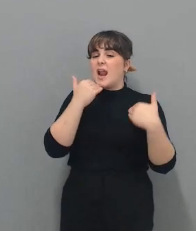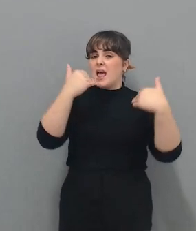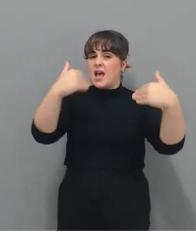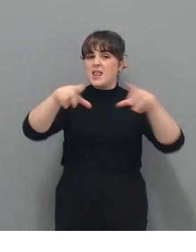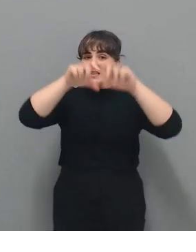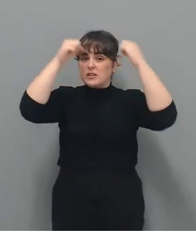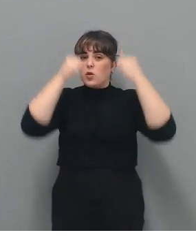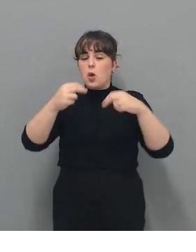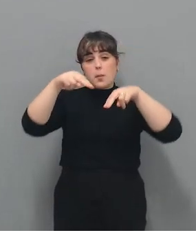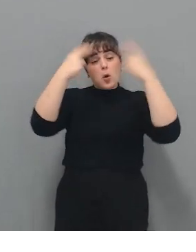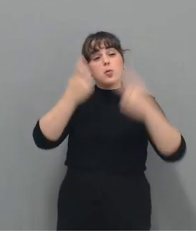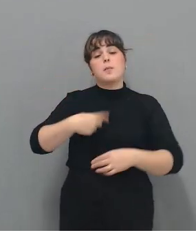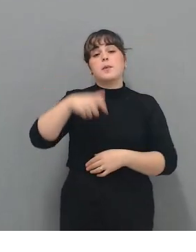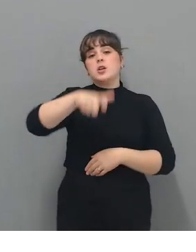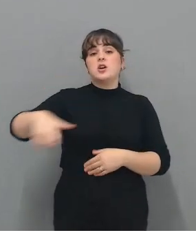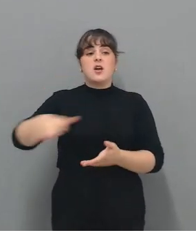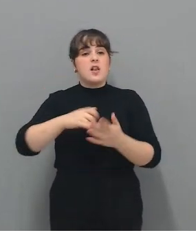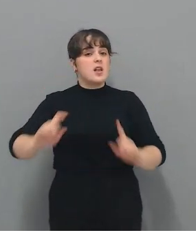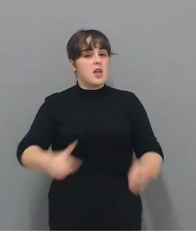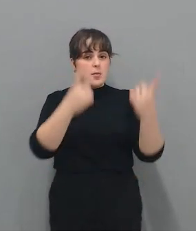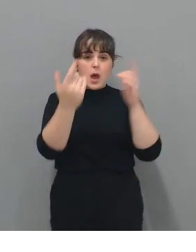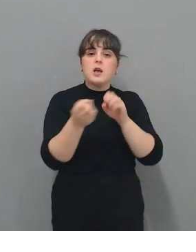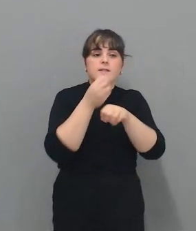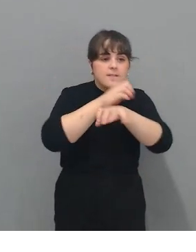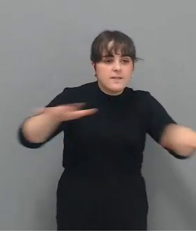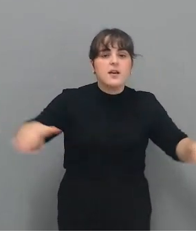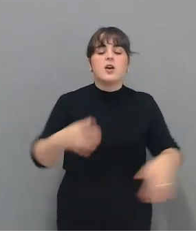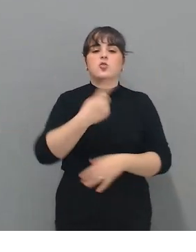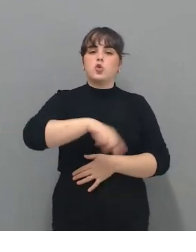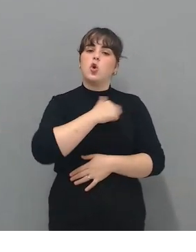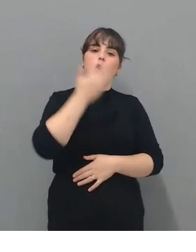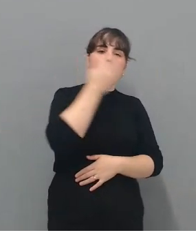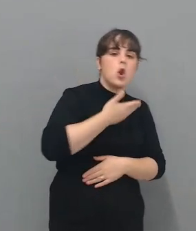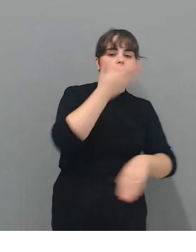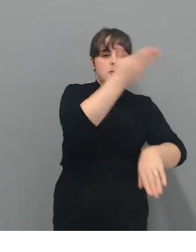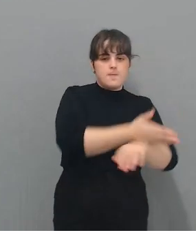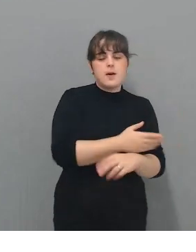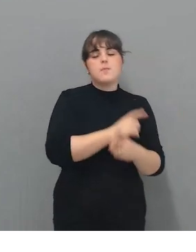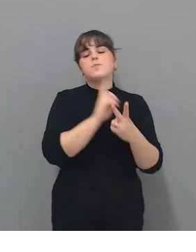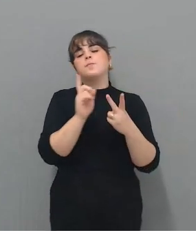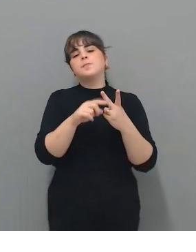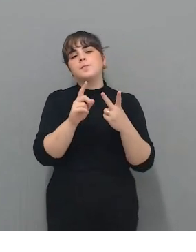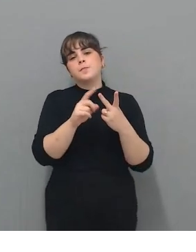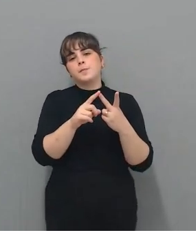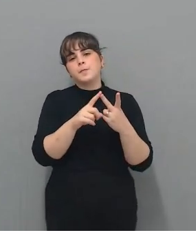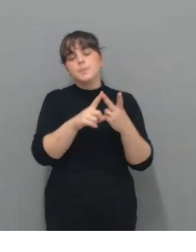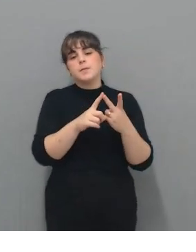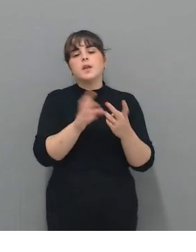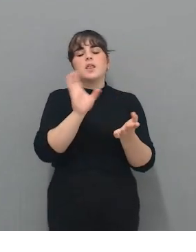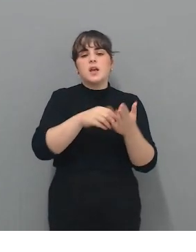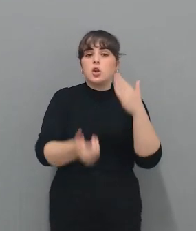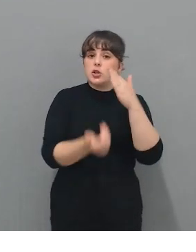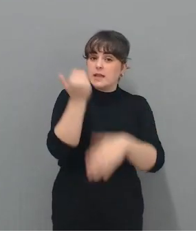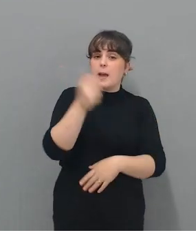que llegamos a los más vulnerables en este caso. Acudimos a colegios, acudimos a centros de día donde las personas